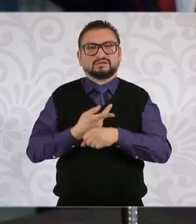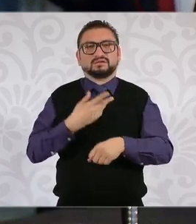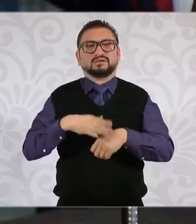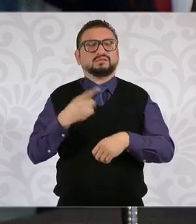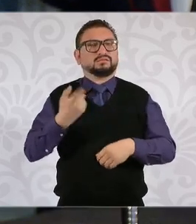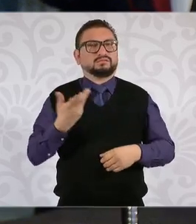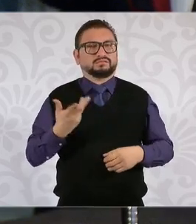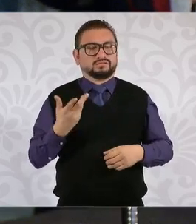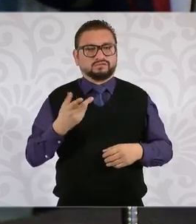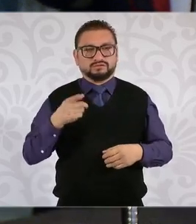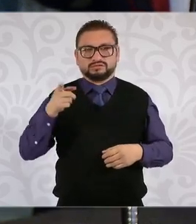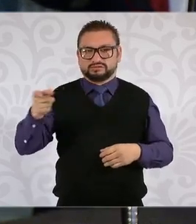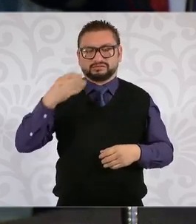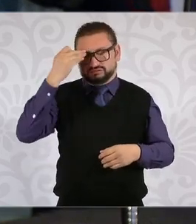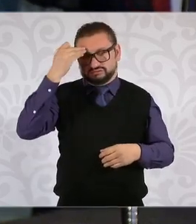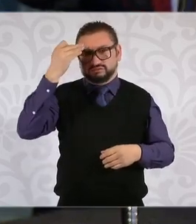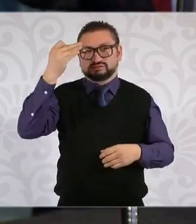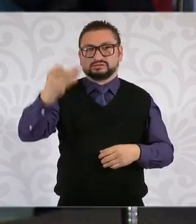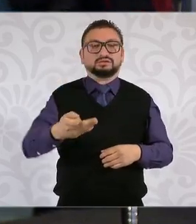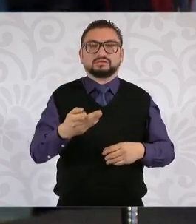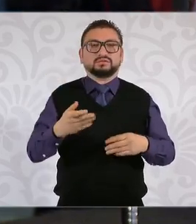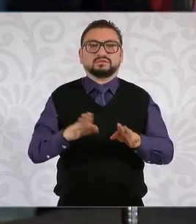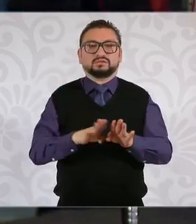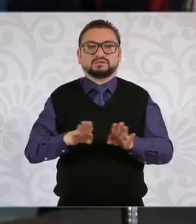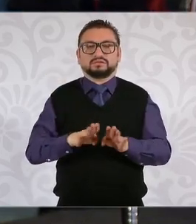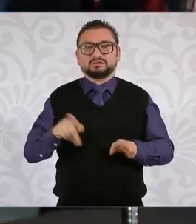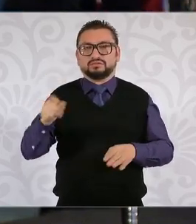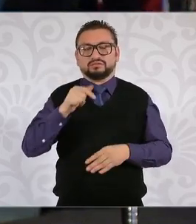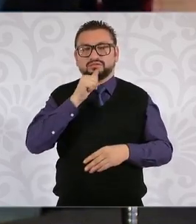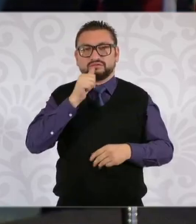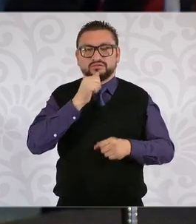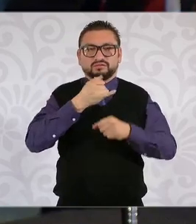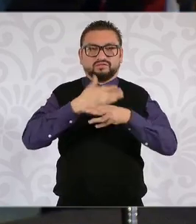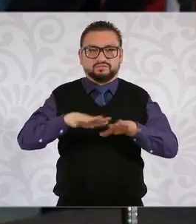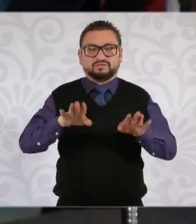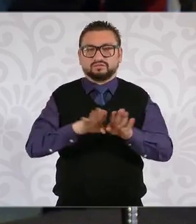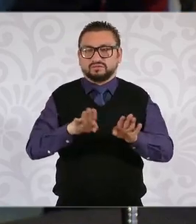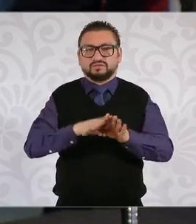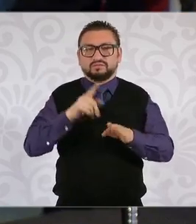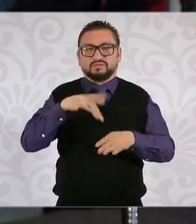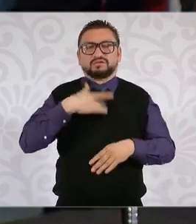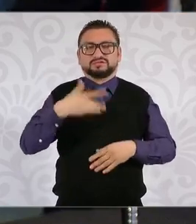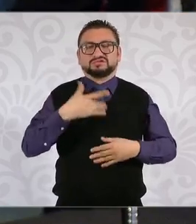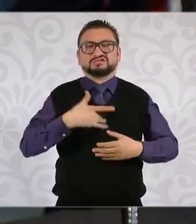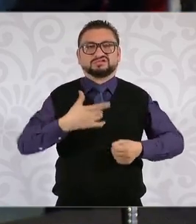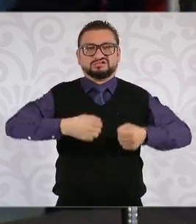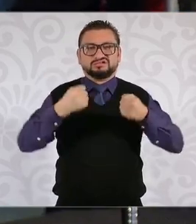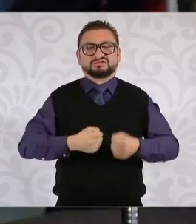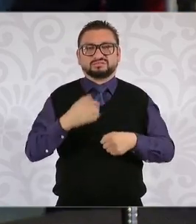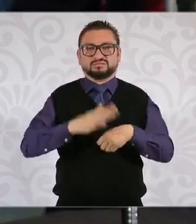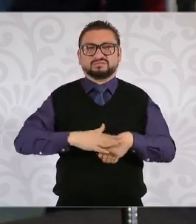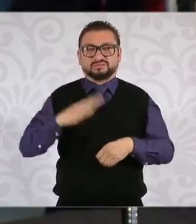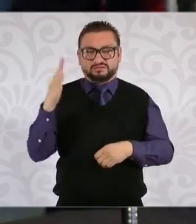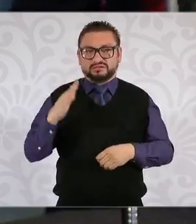han pasado tanto tiempo y no se ha dado este informe para tener mayor certeza y evitar que se